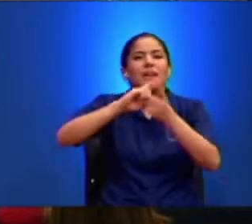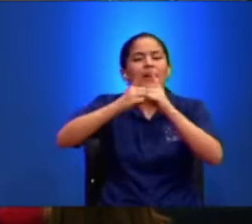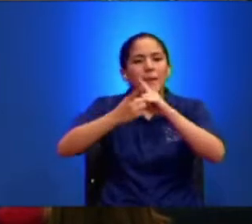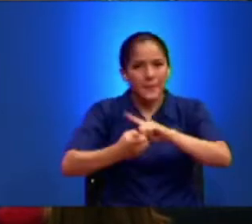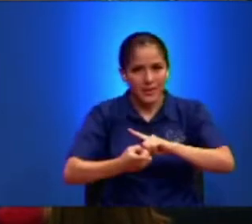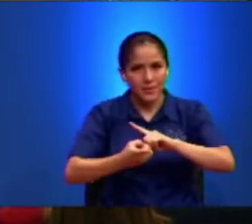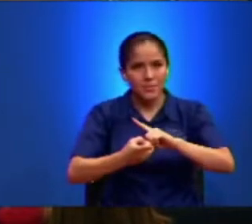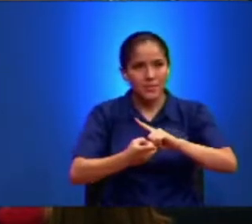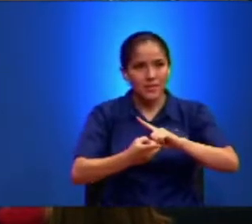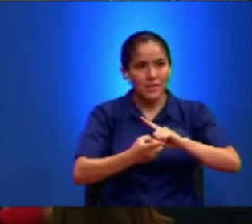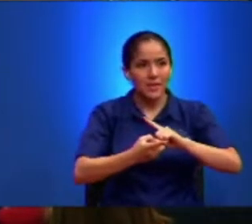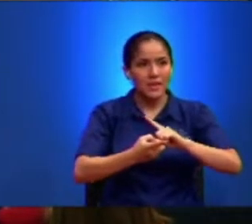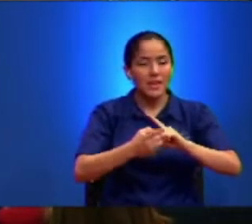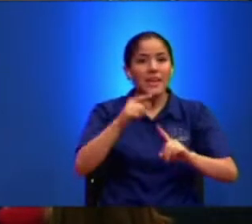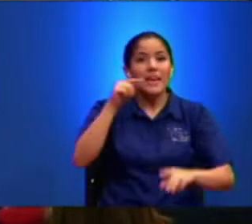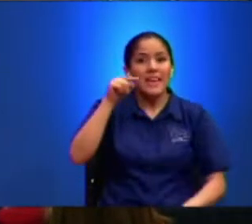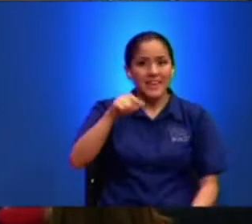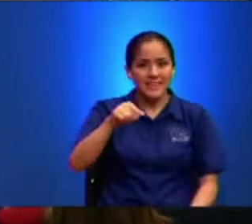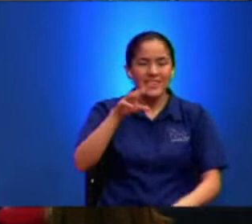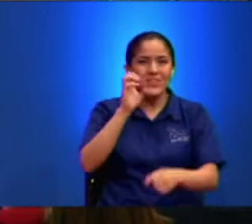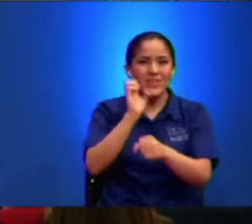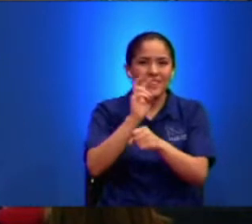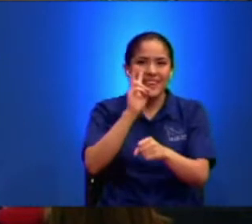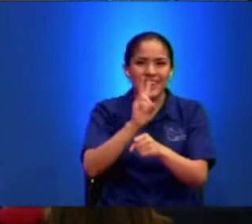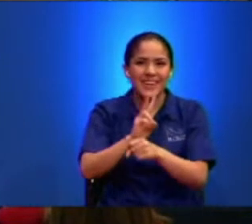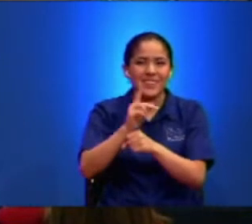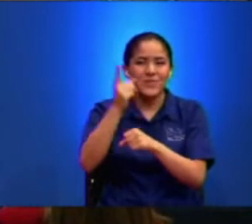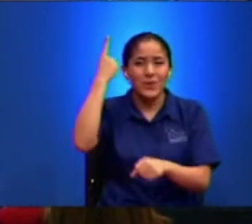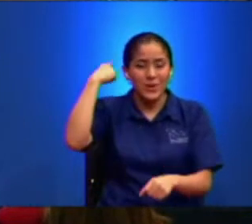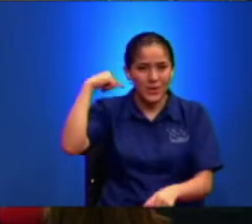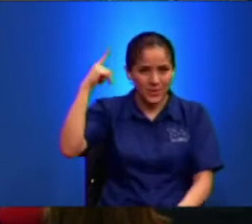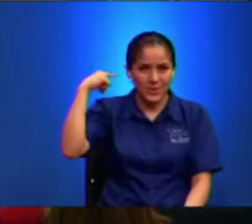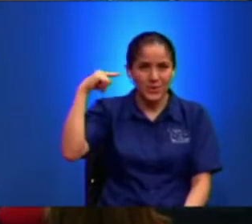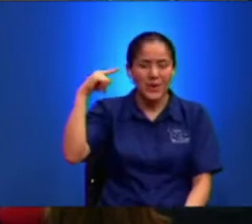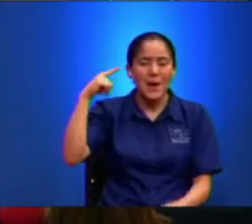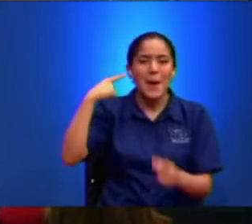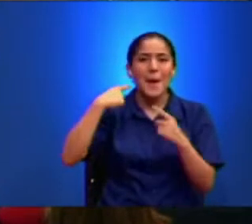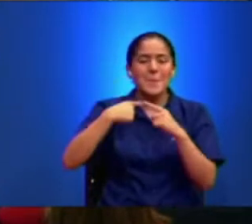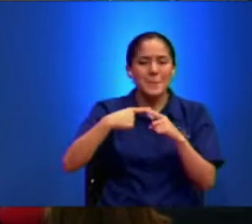Eso es Un Evangelio Bien Loco A Los Hombres